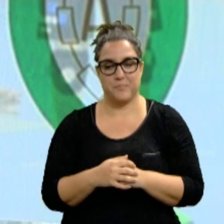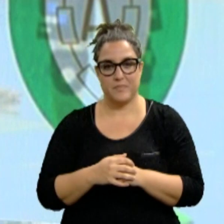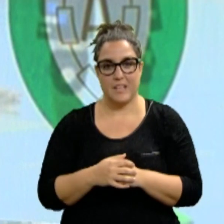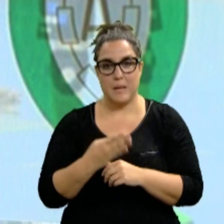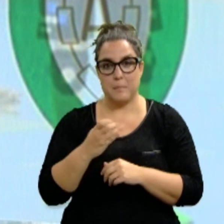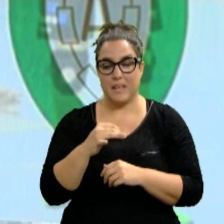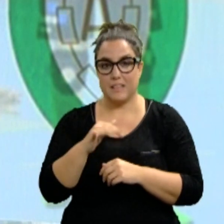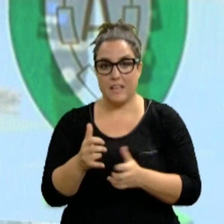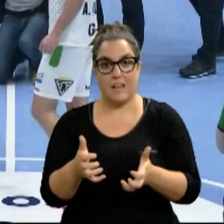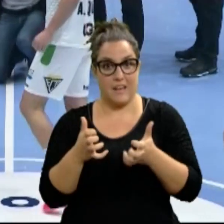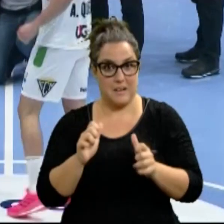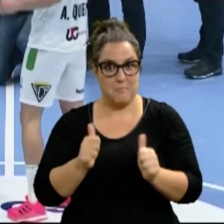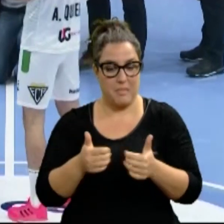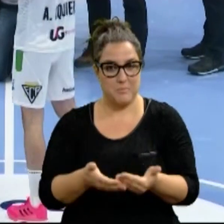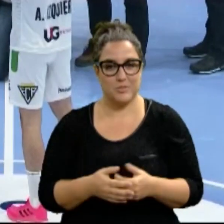en Liga Sobal.